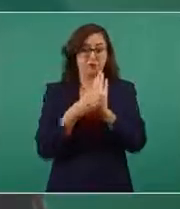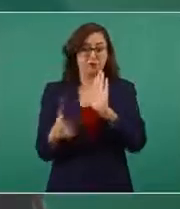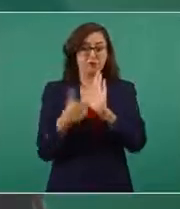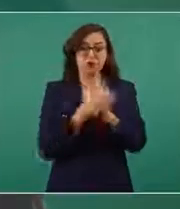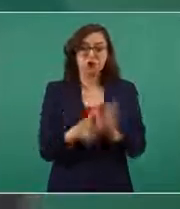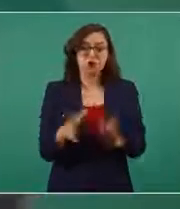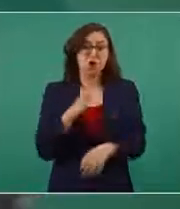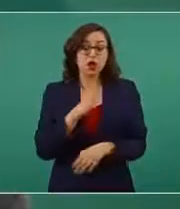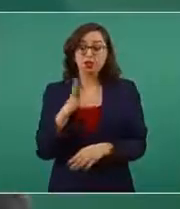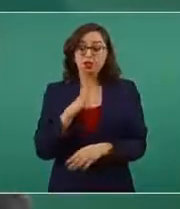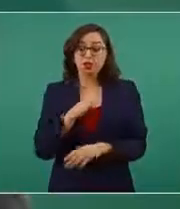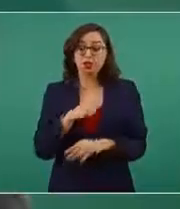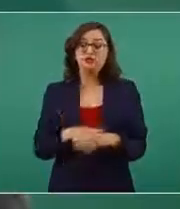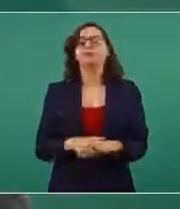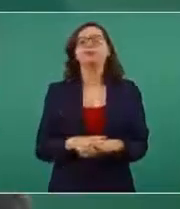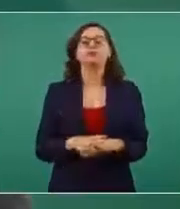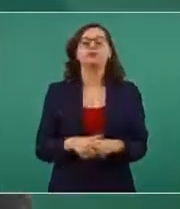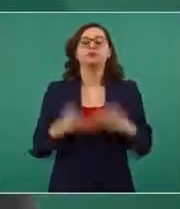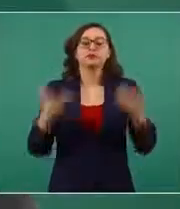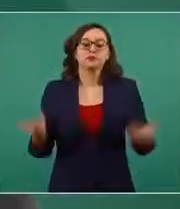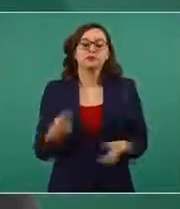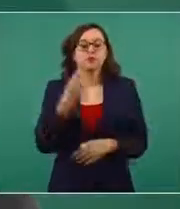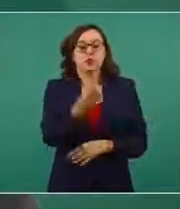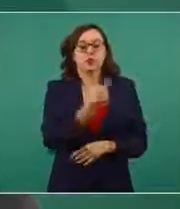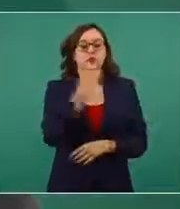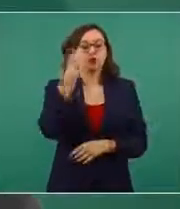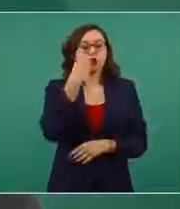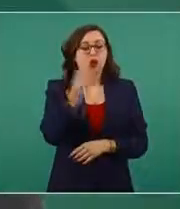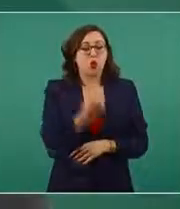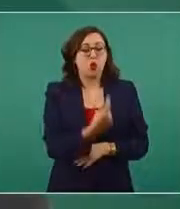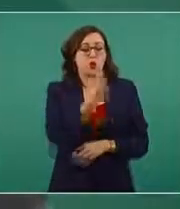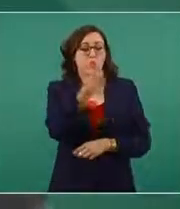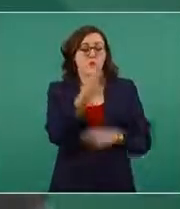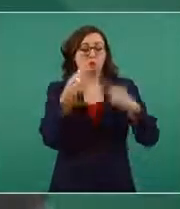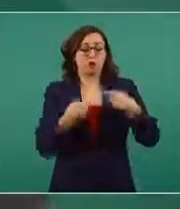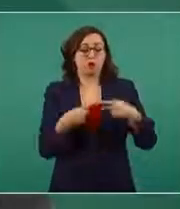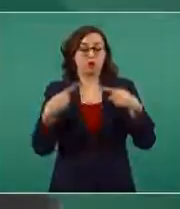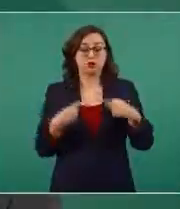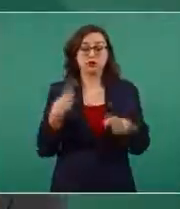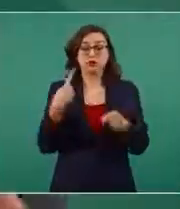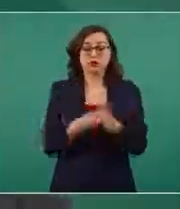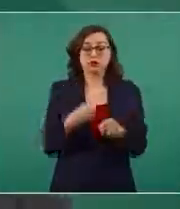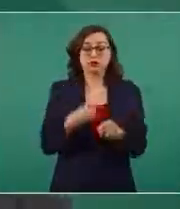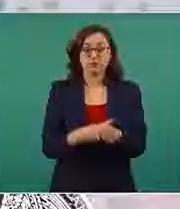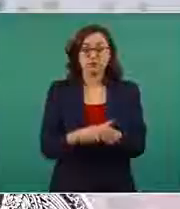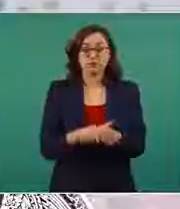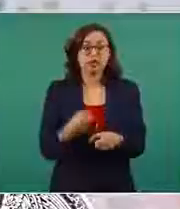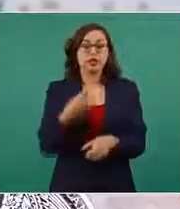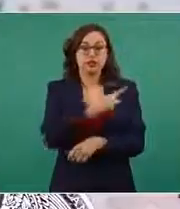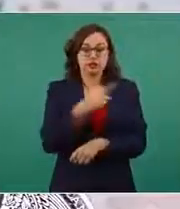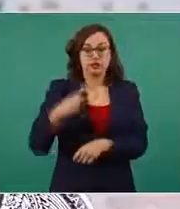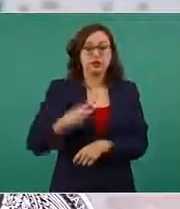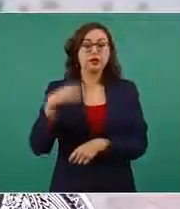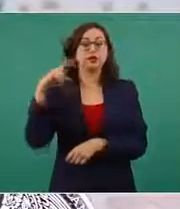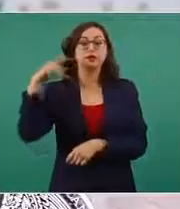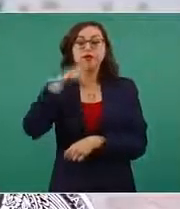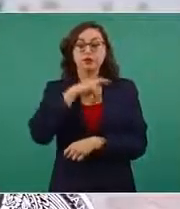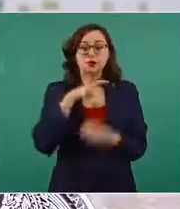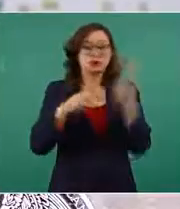que se puede esperar es, si en determinado momento en una escuela apareciera un caso, que rápidamente se estudieran los contactos,